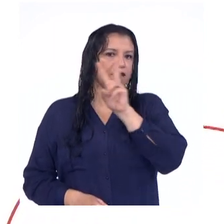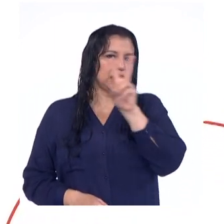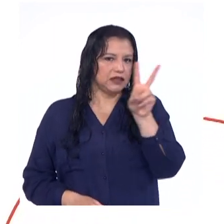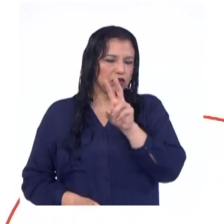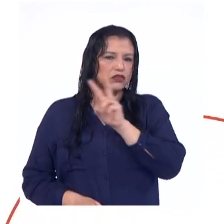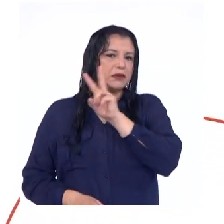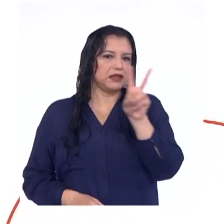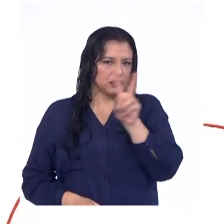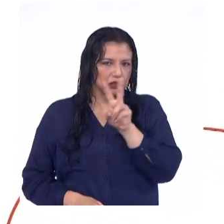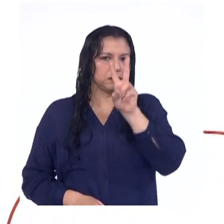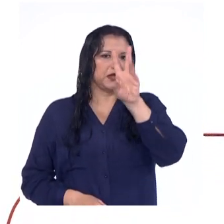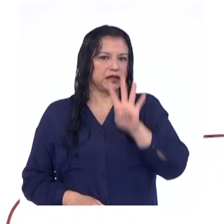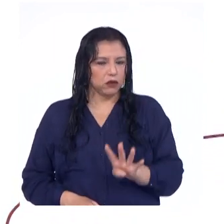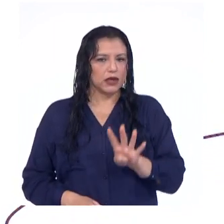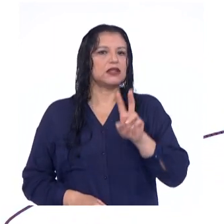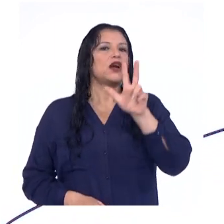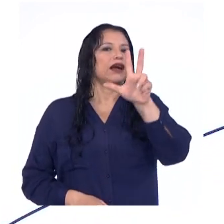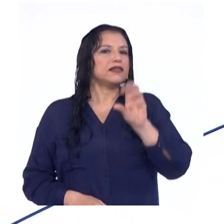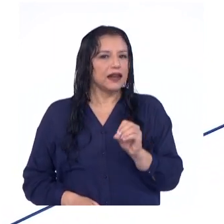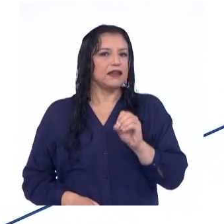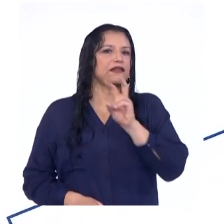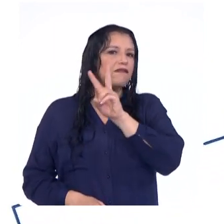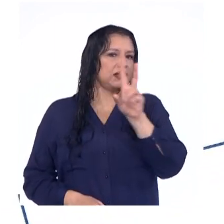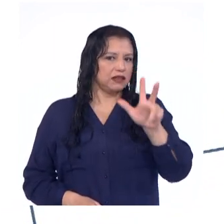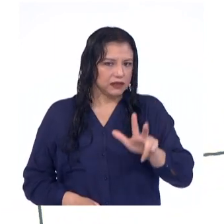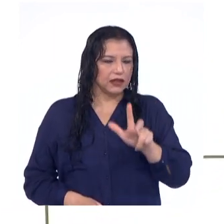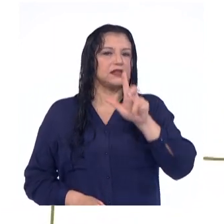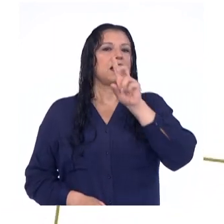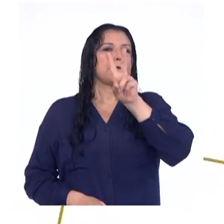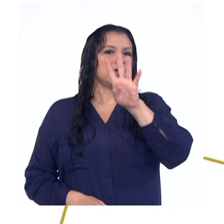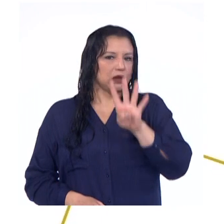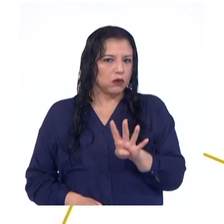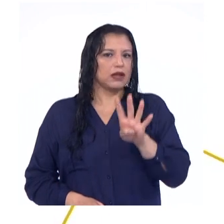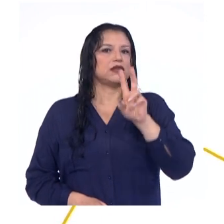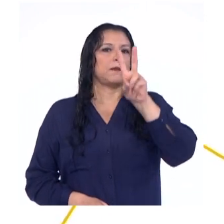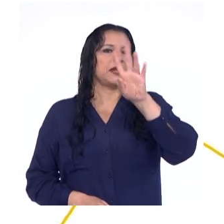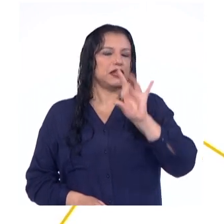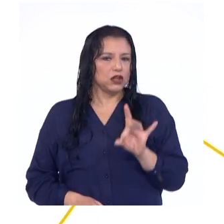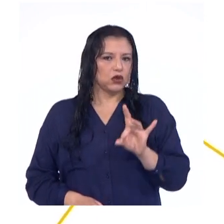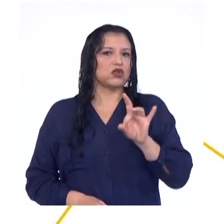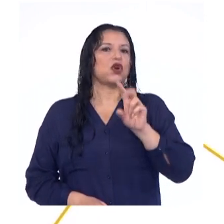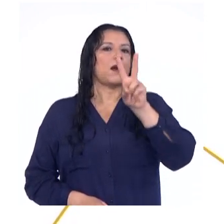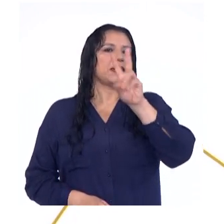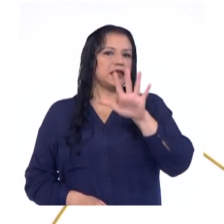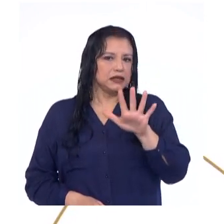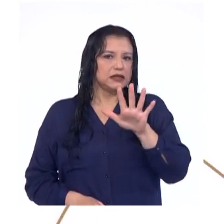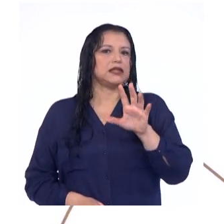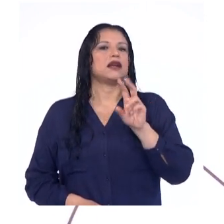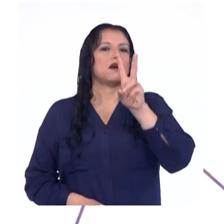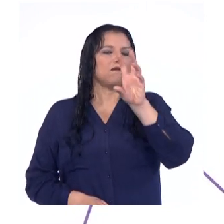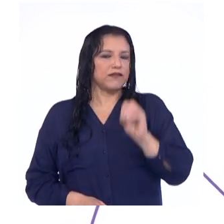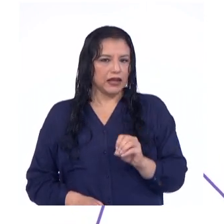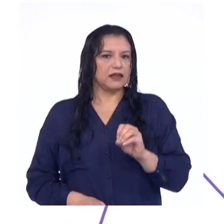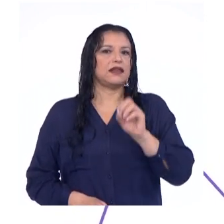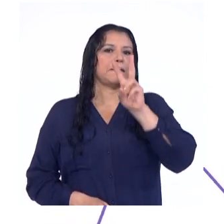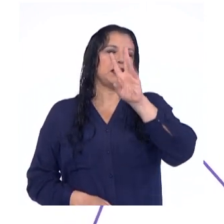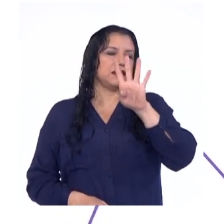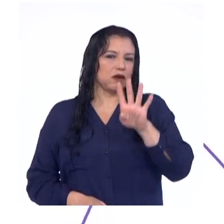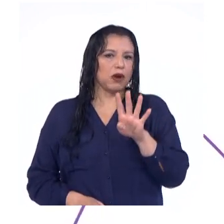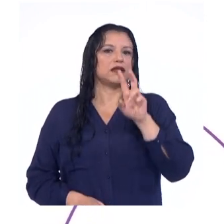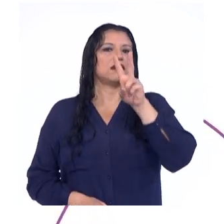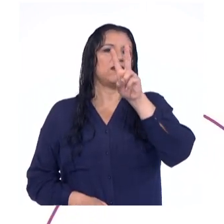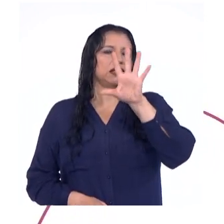22, 24, 30, 23, 24, 28, 25, 20, 24,